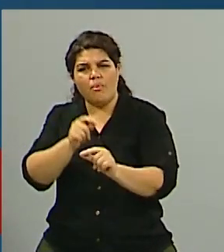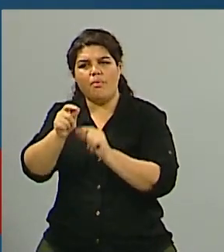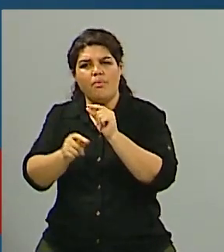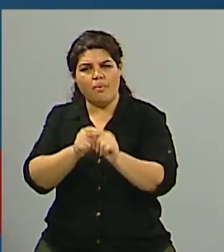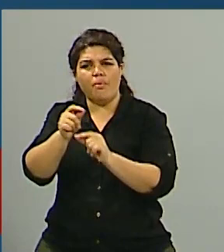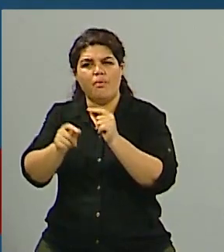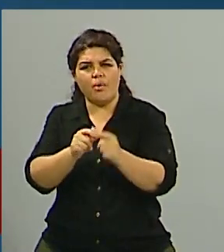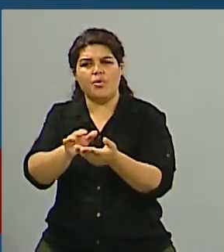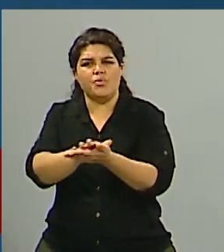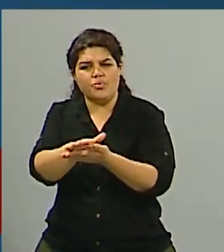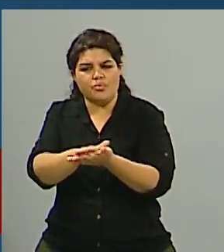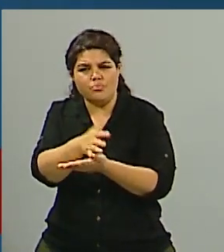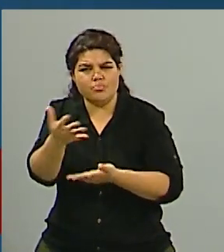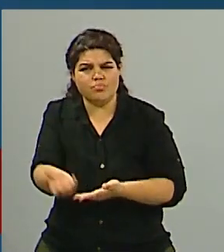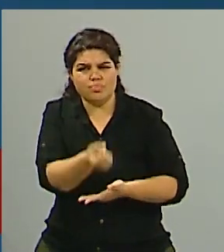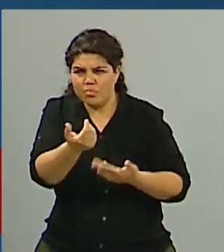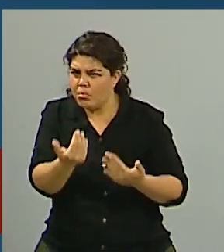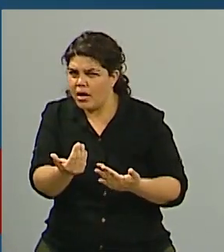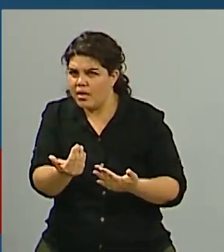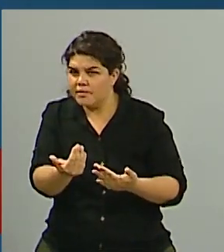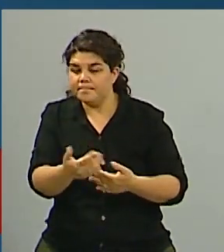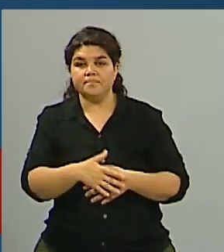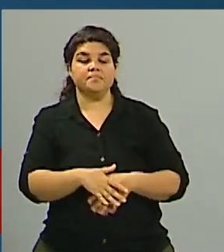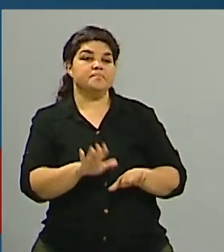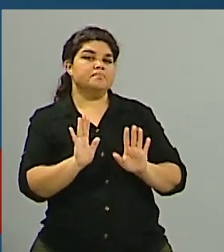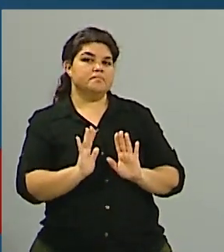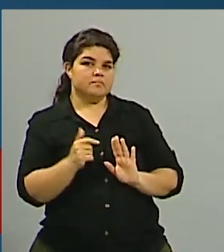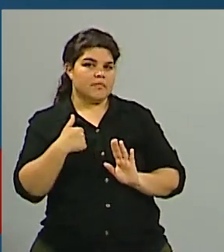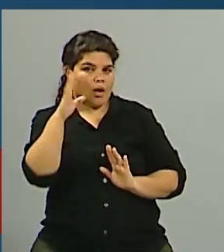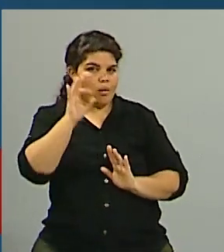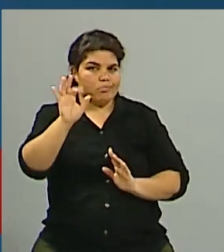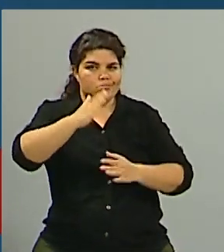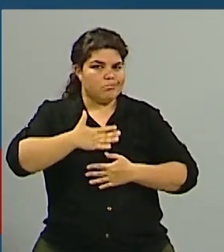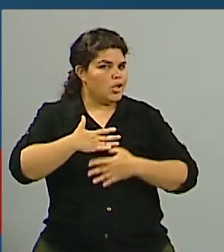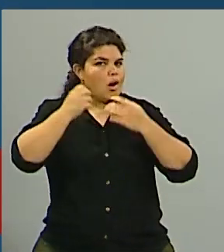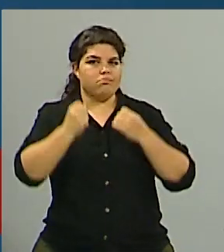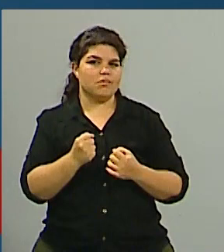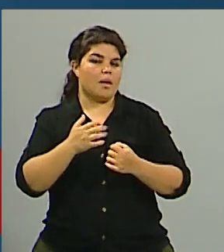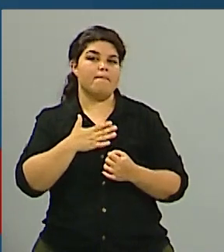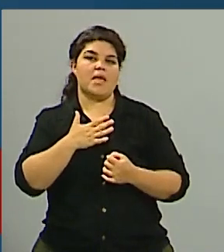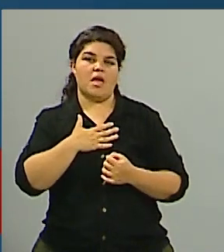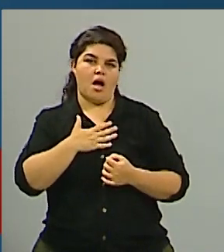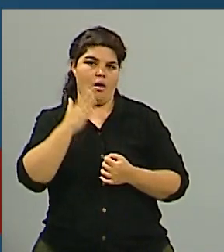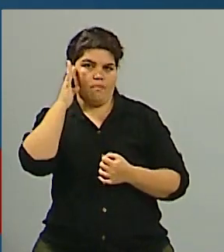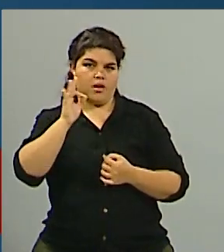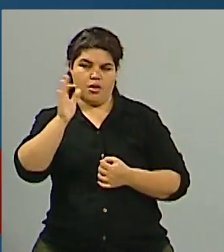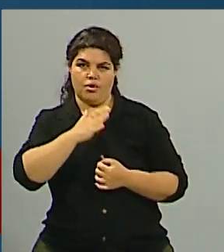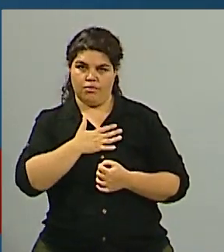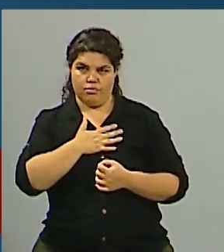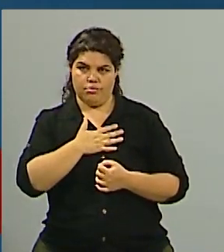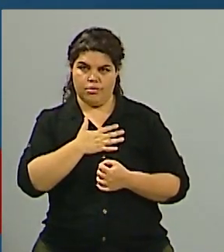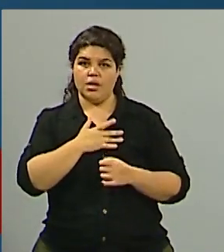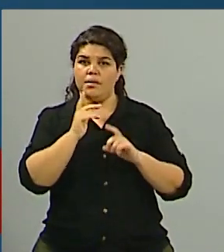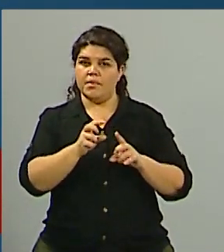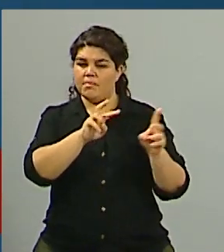Miren, yo intento tener una posición realista al respecto y desde el realismo que practico en relación con la